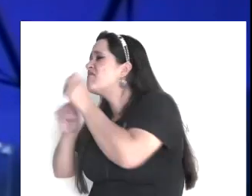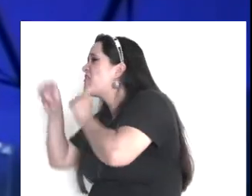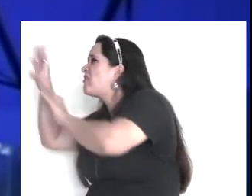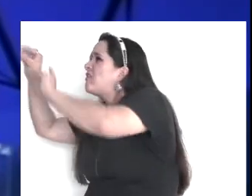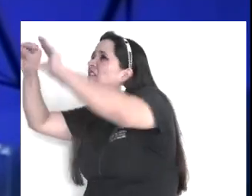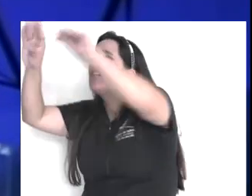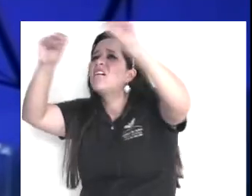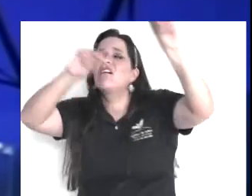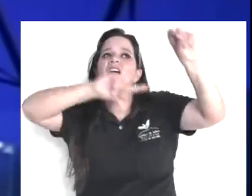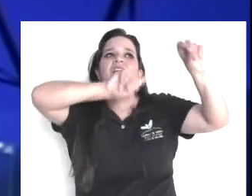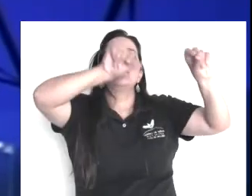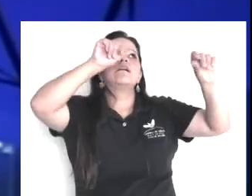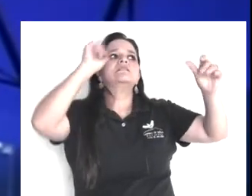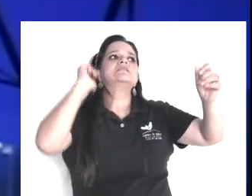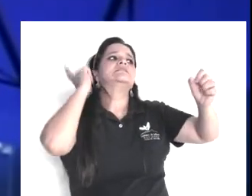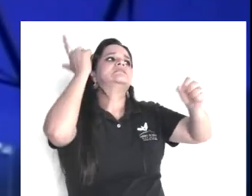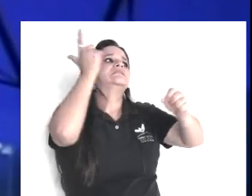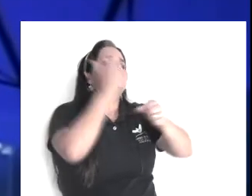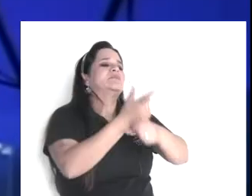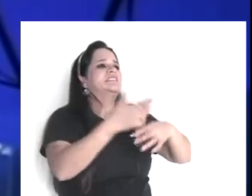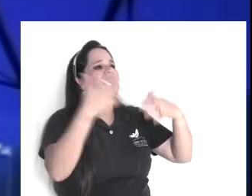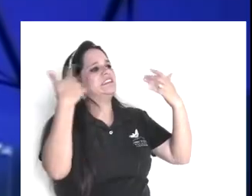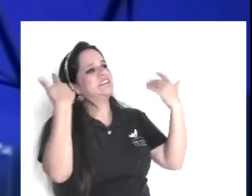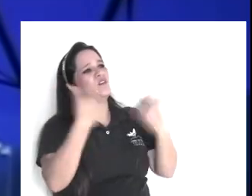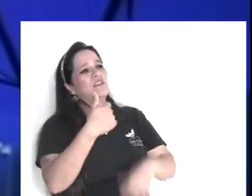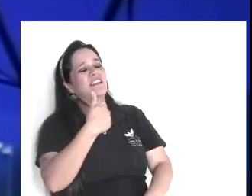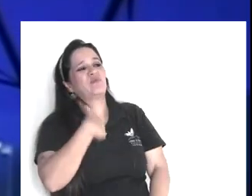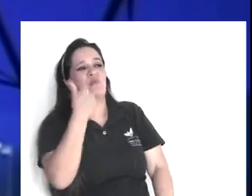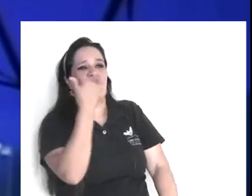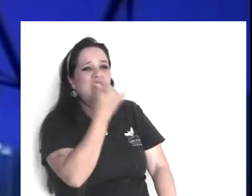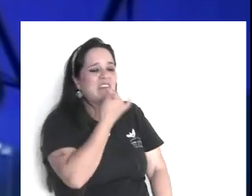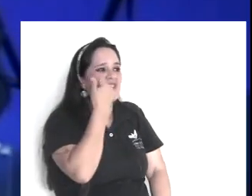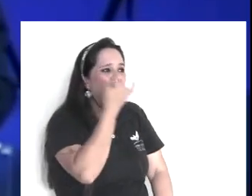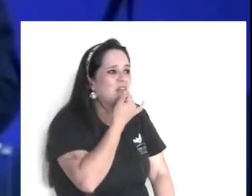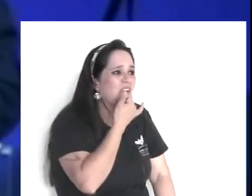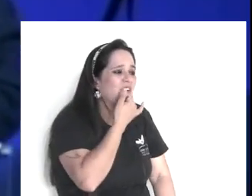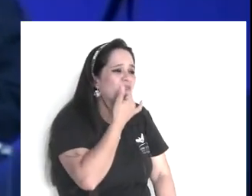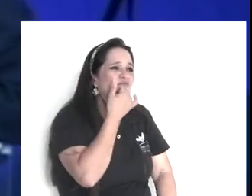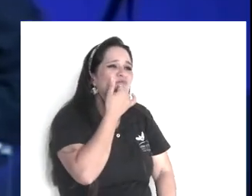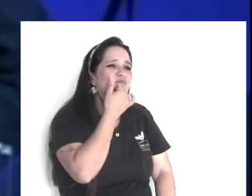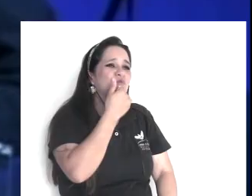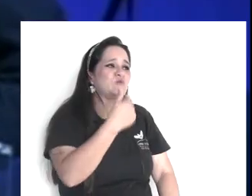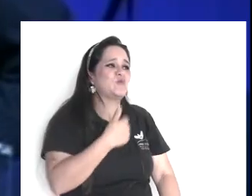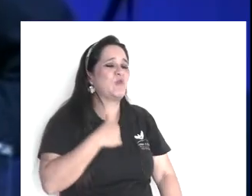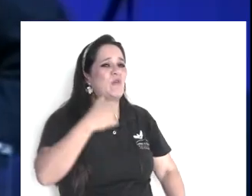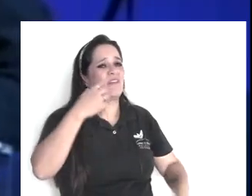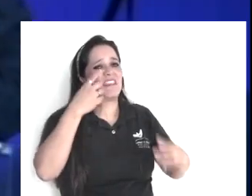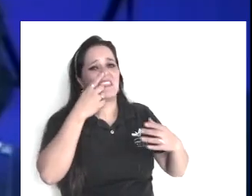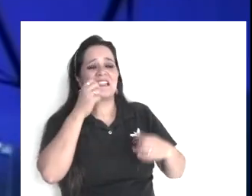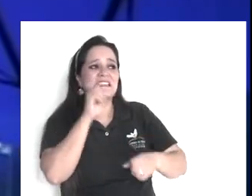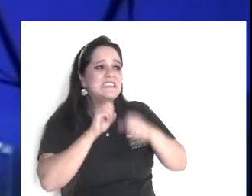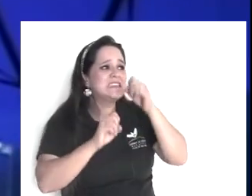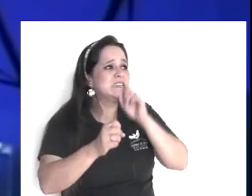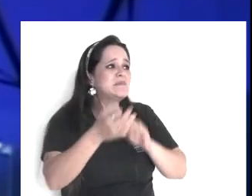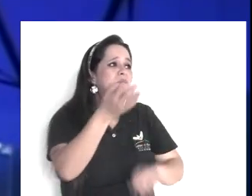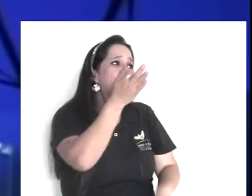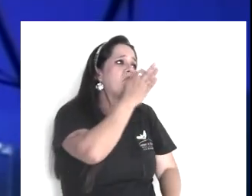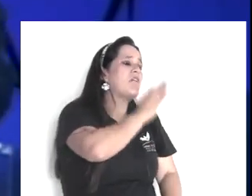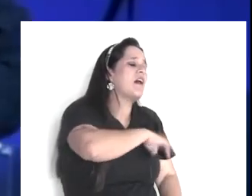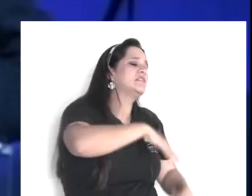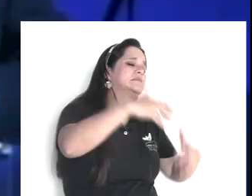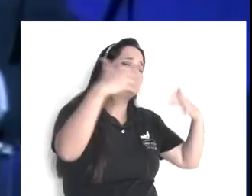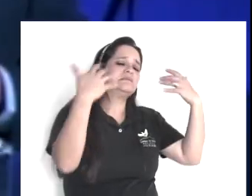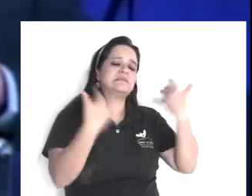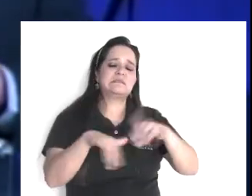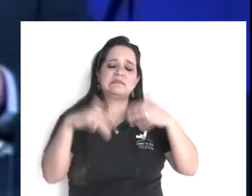no era del todo verdad, también, como nos lo contaron, es bueno ir a ambas partes,